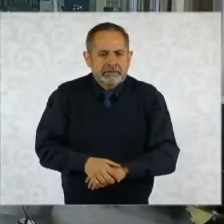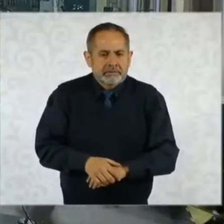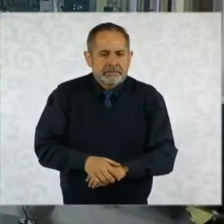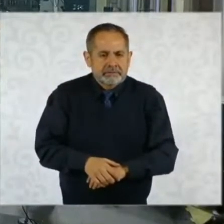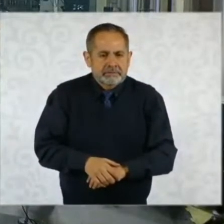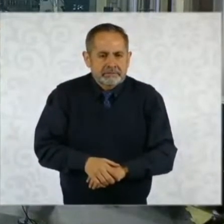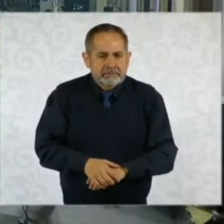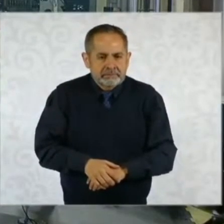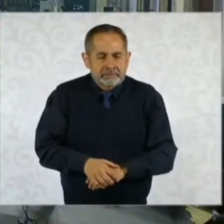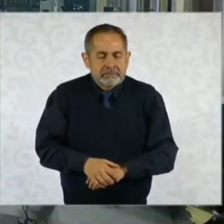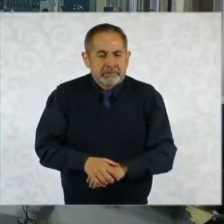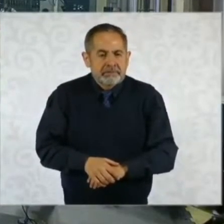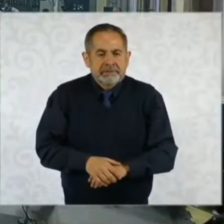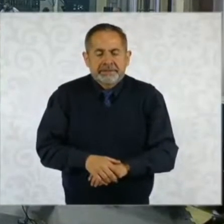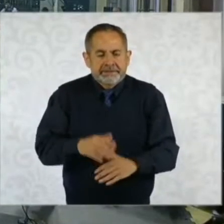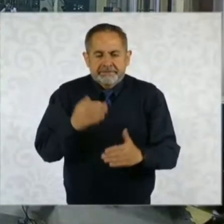ya falta poquito.